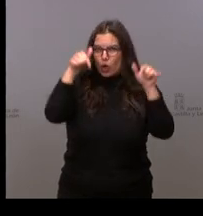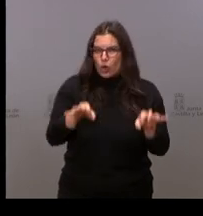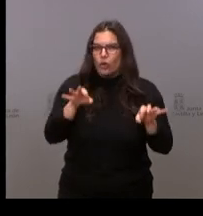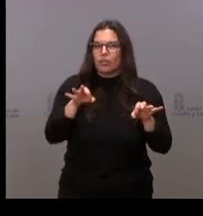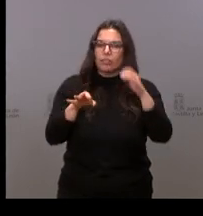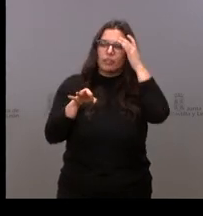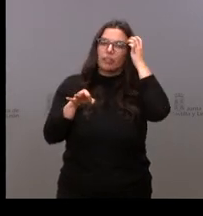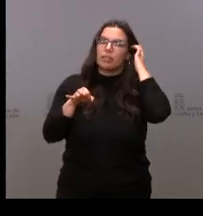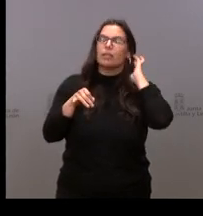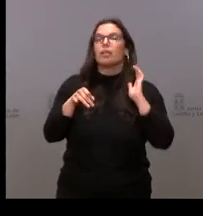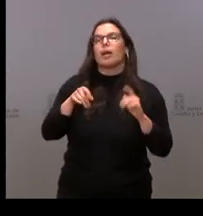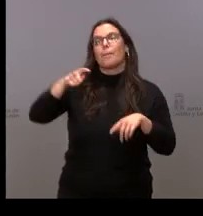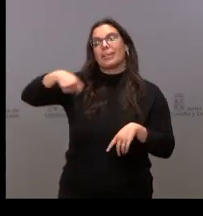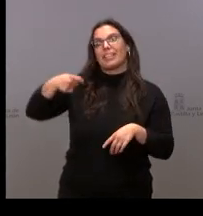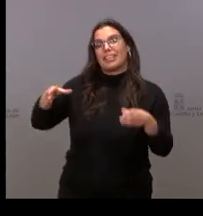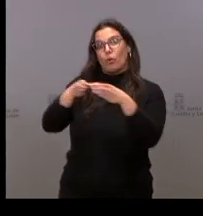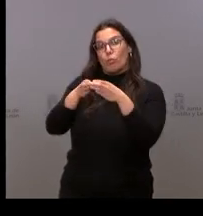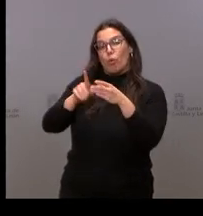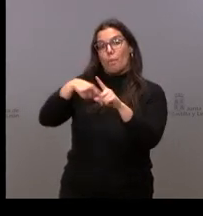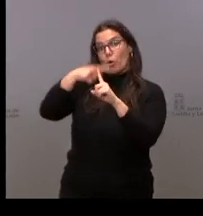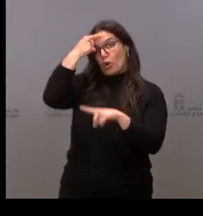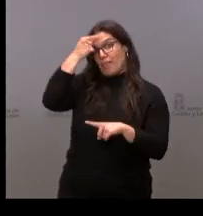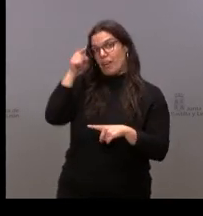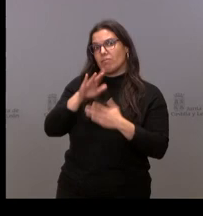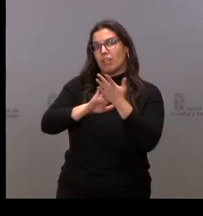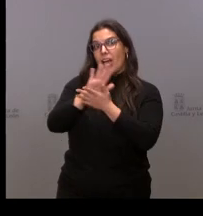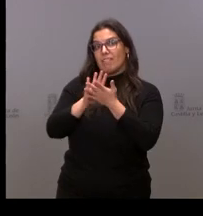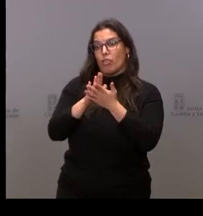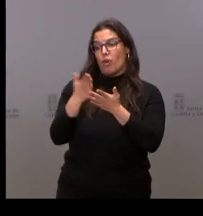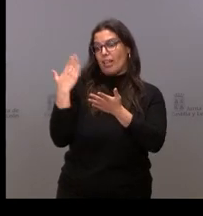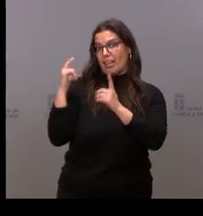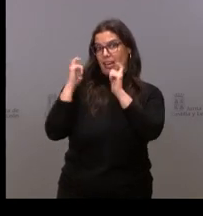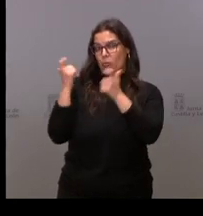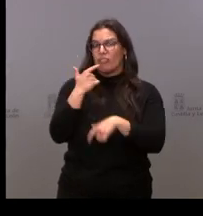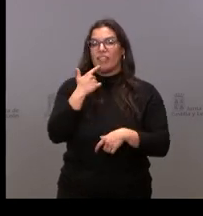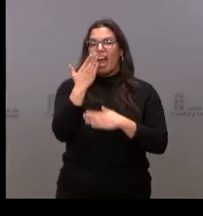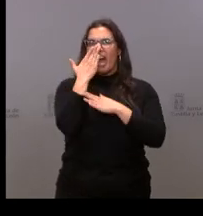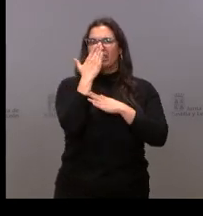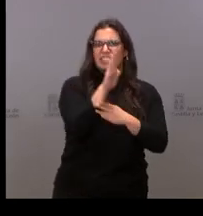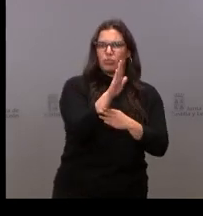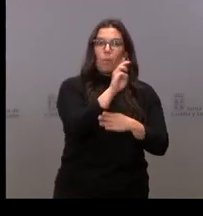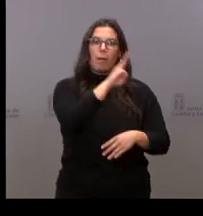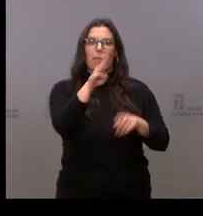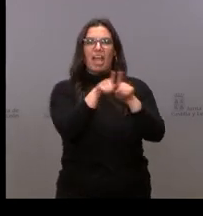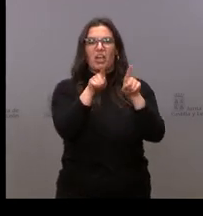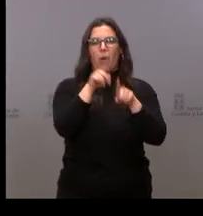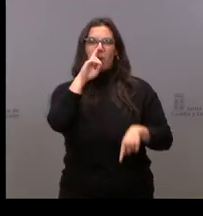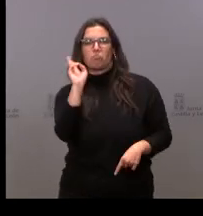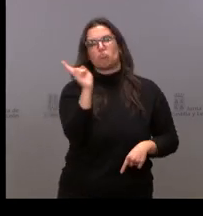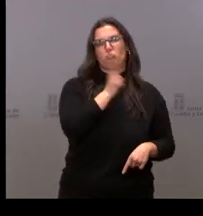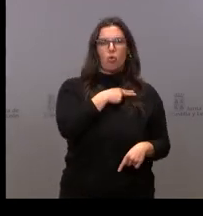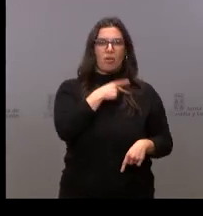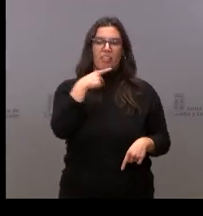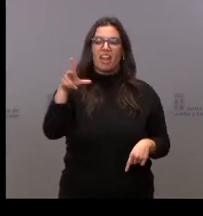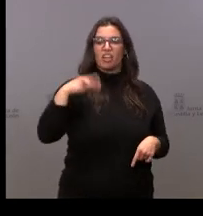presidente de Por Ávila, referente a cómo salió ayer la cosa. La actitud del PP del chico guapo que sale de la discoteca y le dicen que